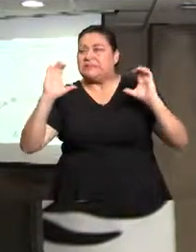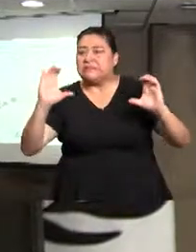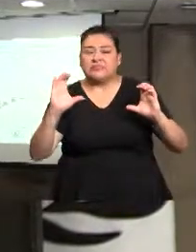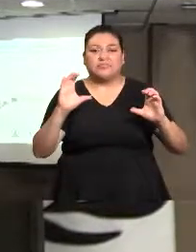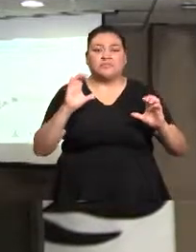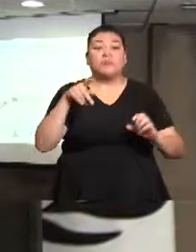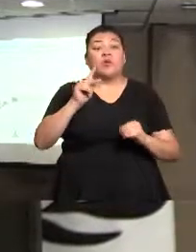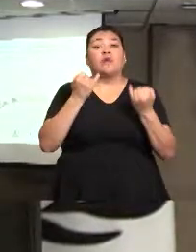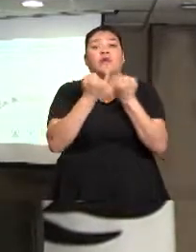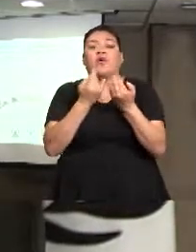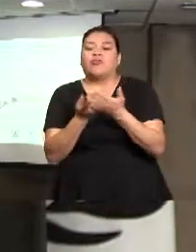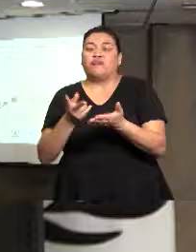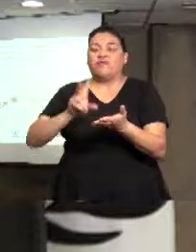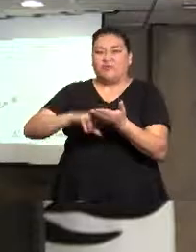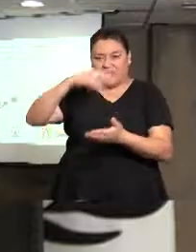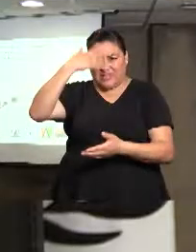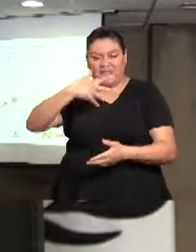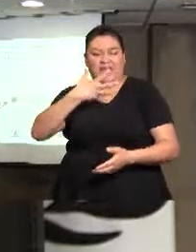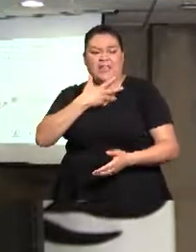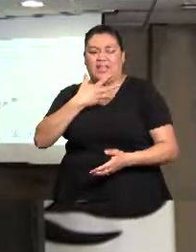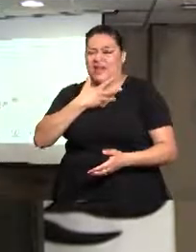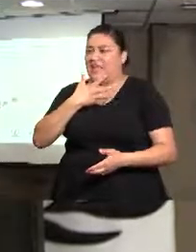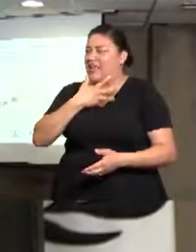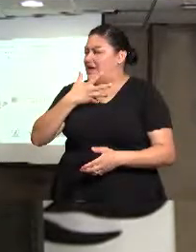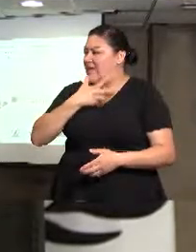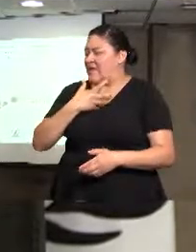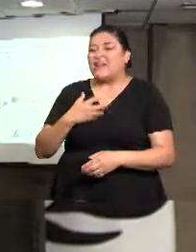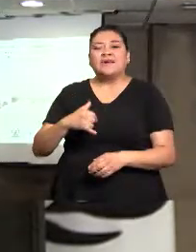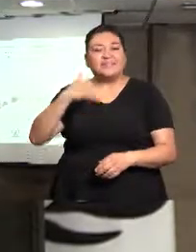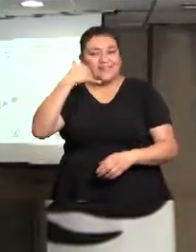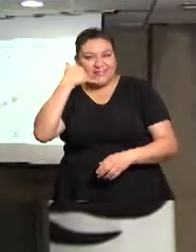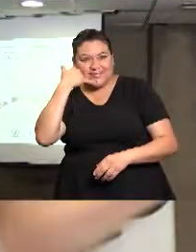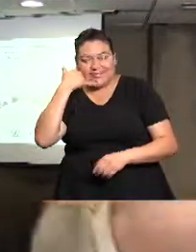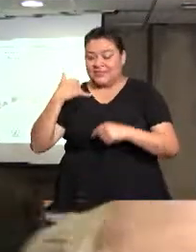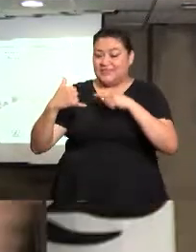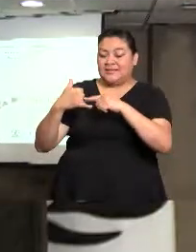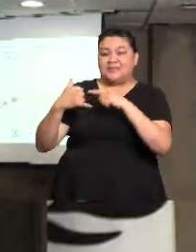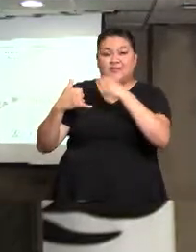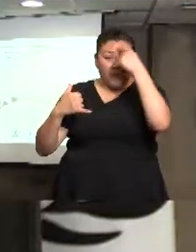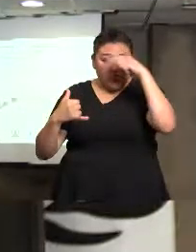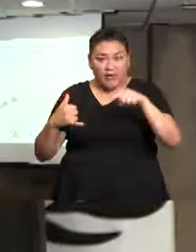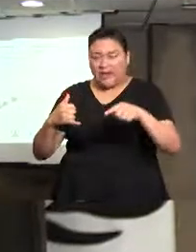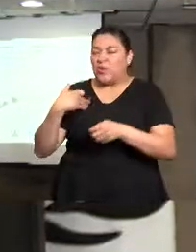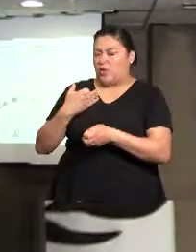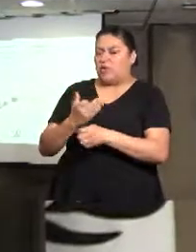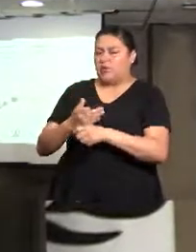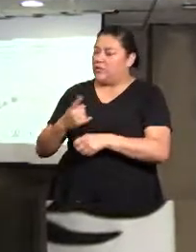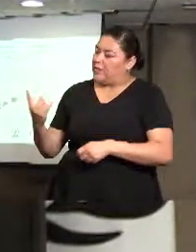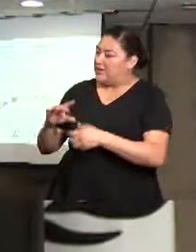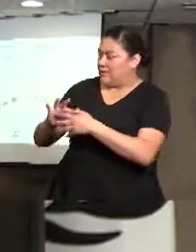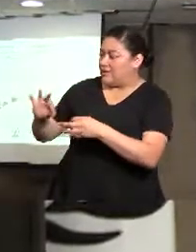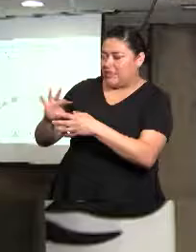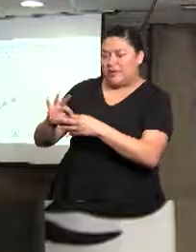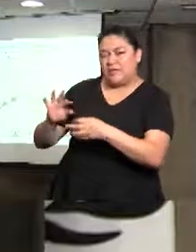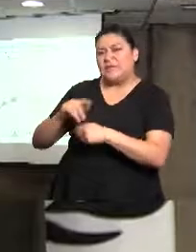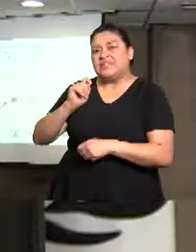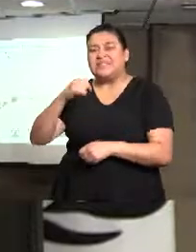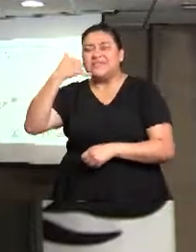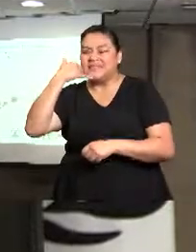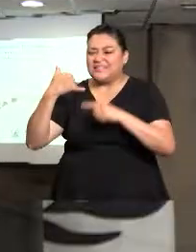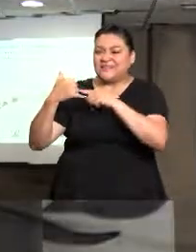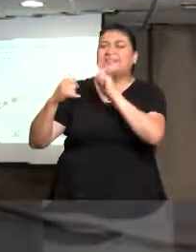contra la trata de personas de la Red Nacional de Consejos Ciudadanos, de las cuales les van a hablar en un instante.